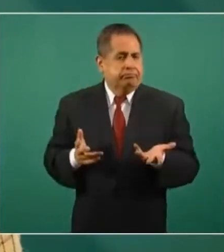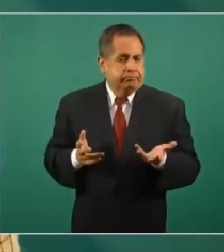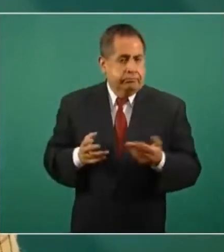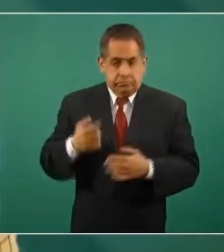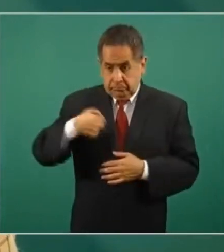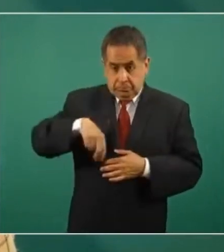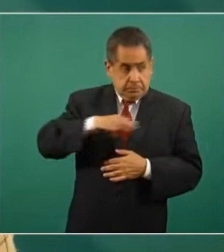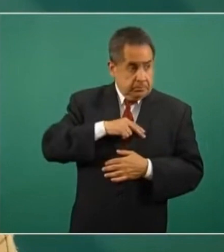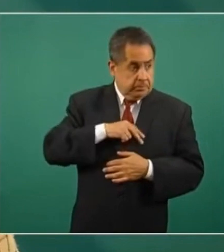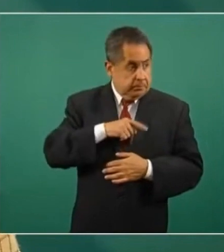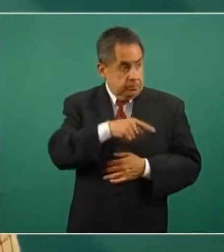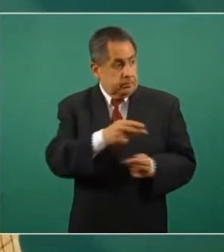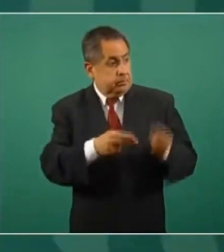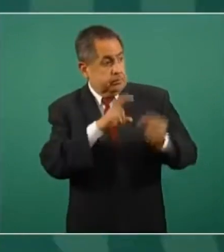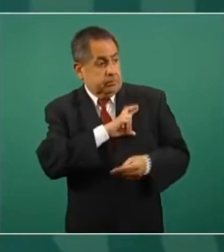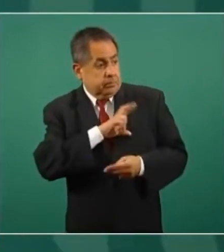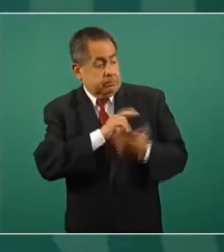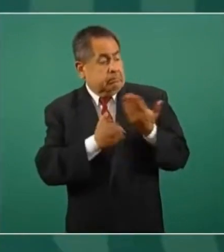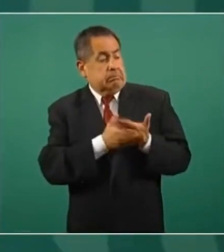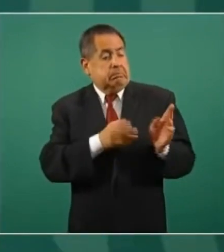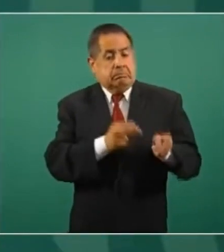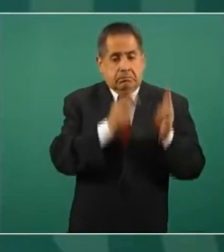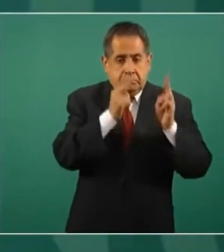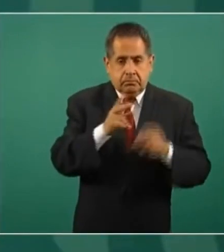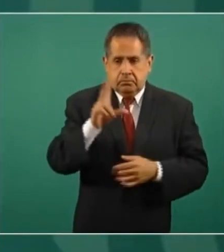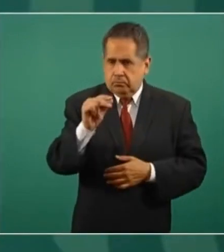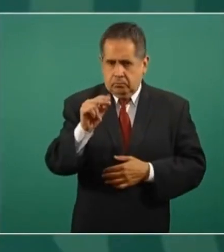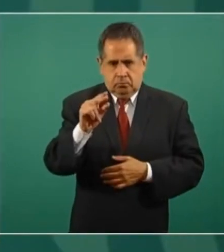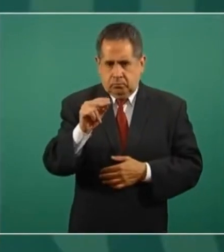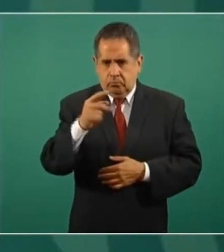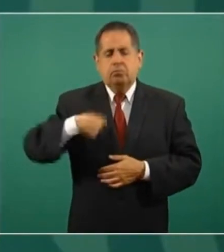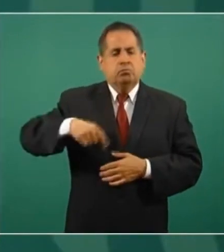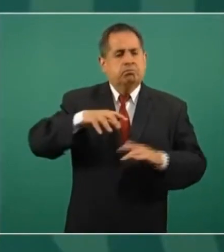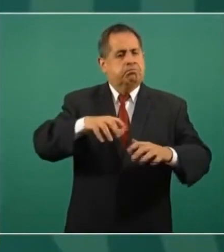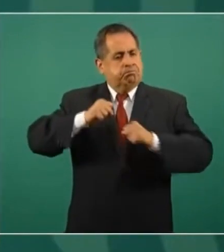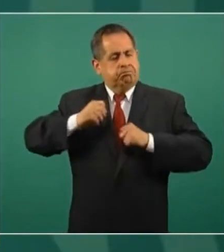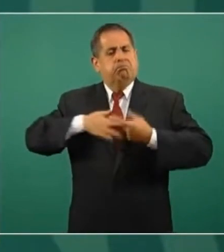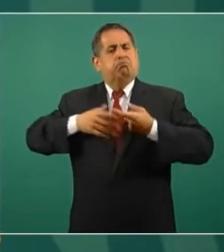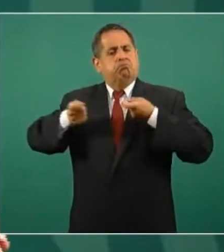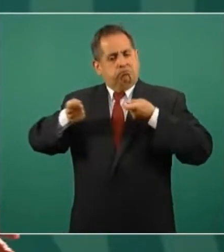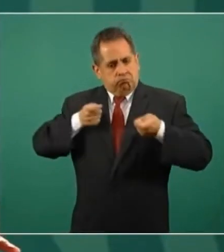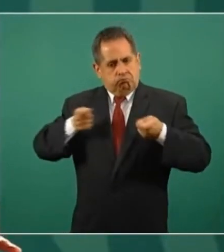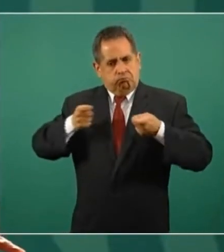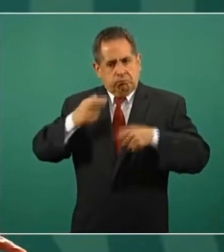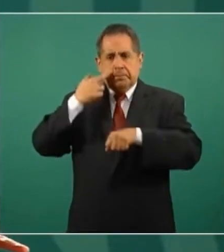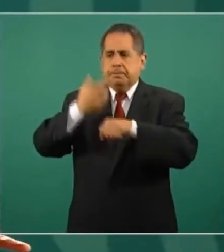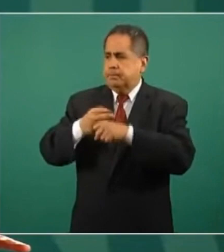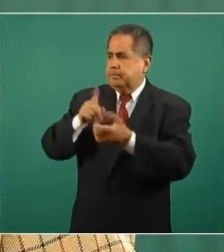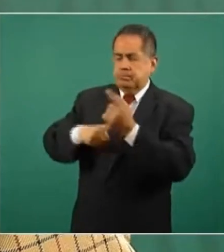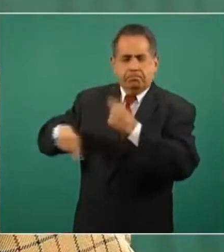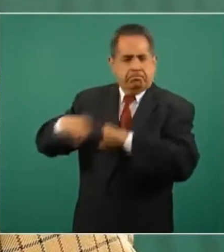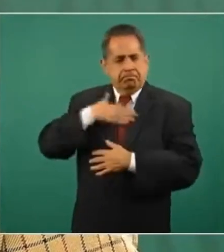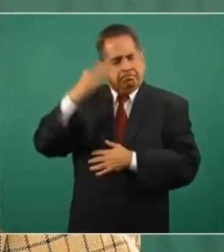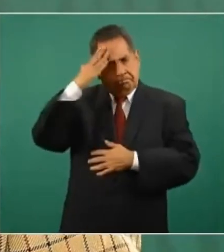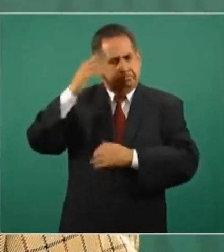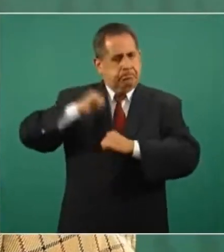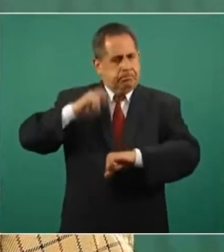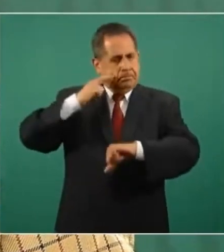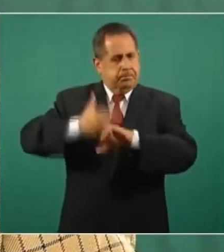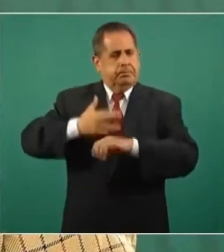las inversiones privadas, pero estamos, digamos, dándole la rectoría al